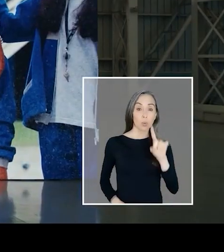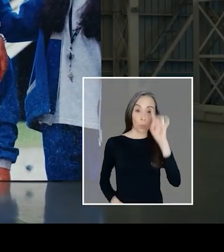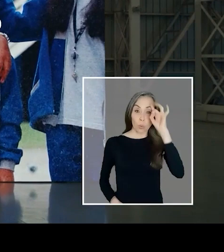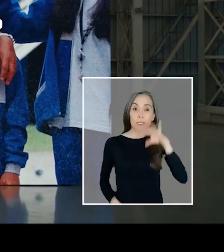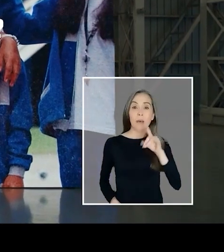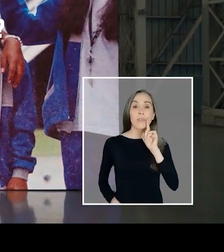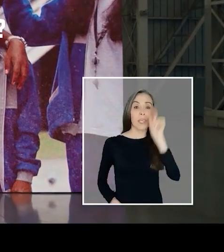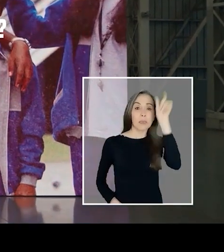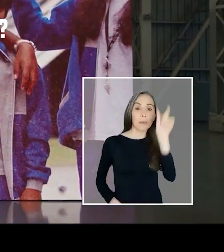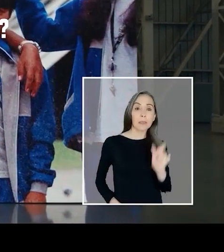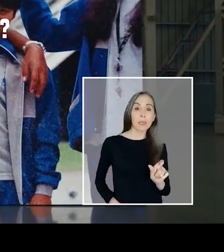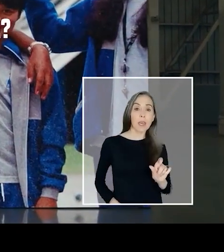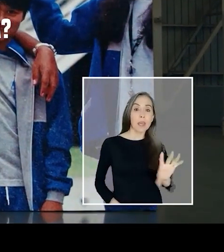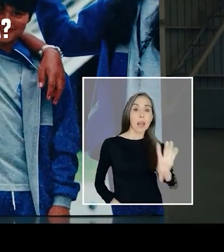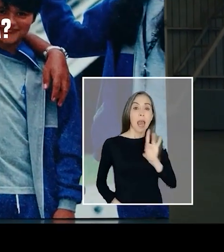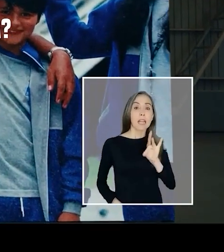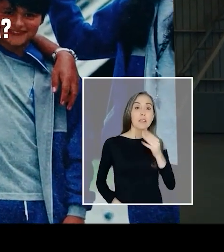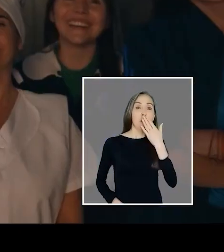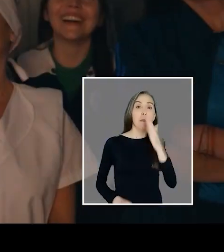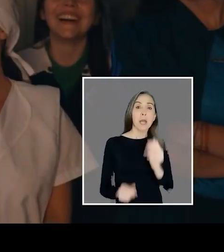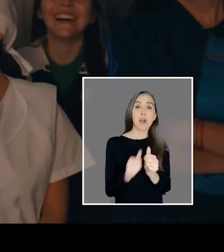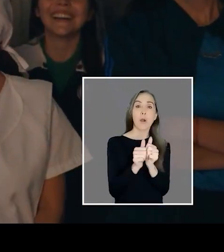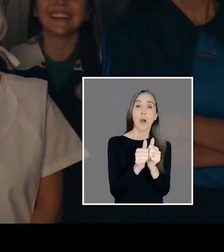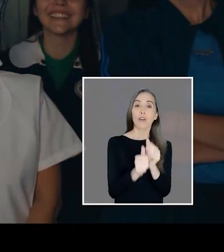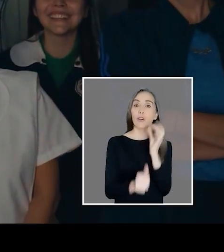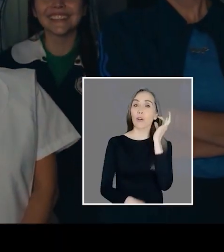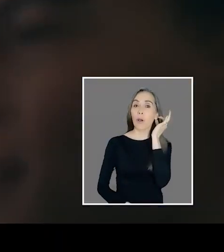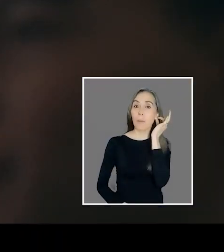¿sabes quién fue elegida mejor compañera?